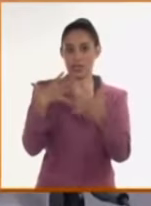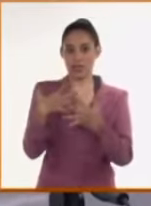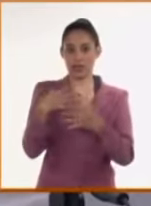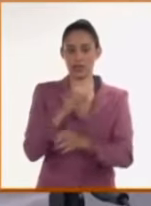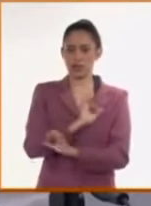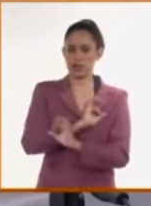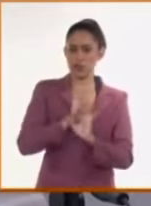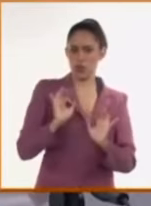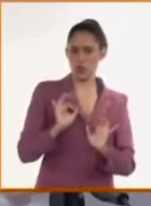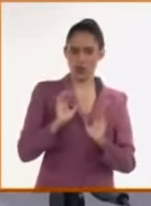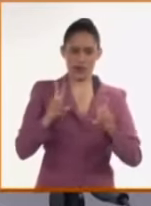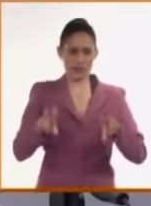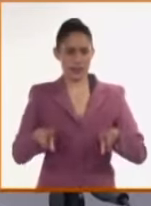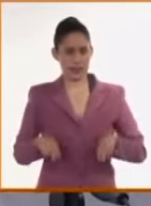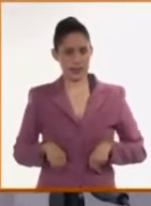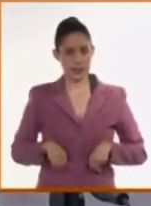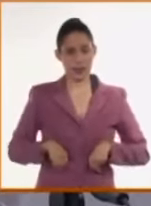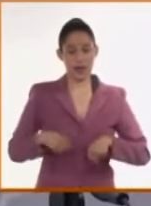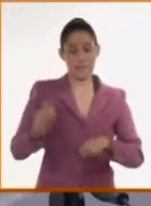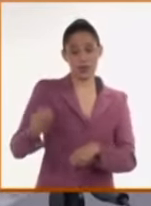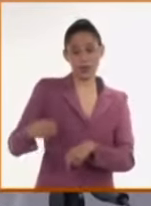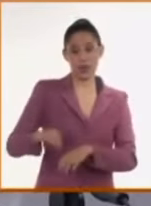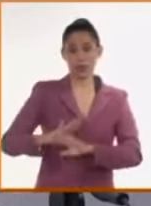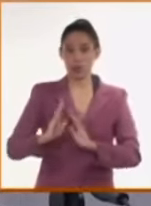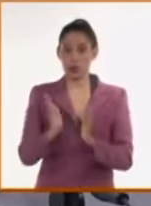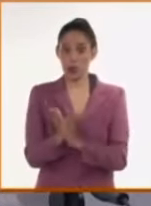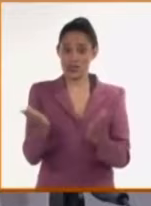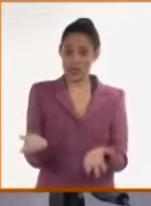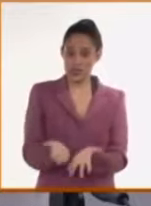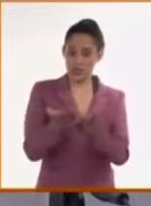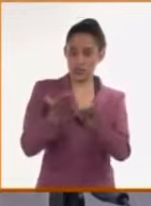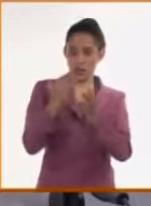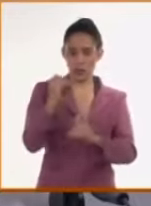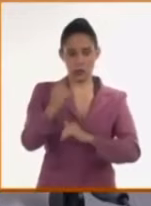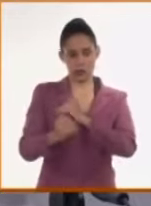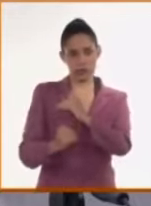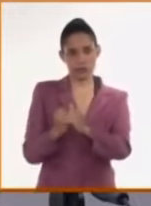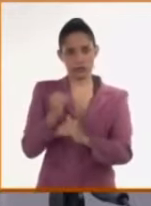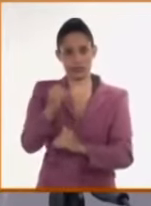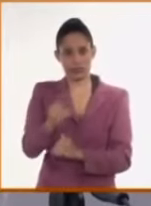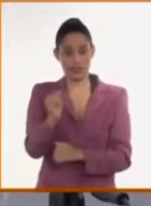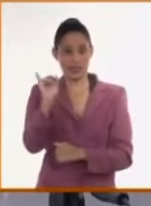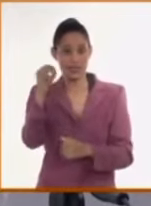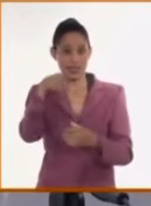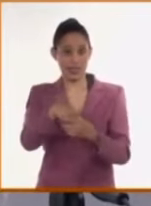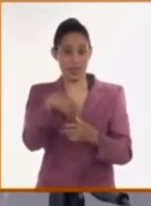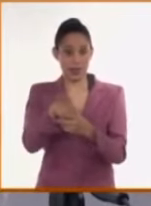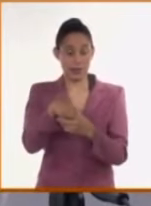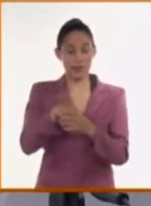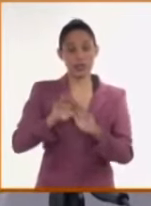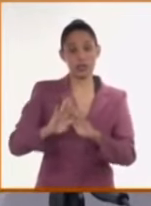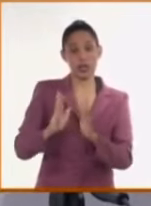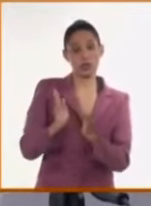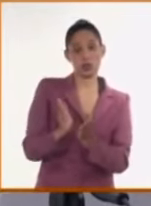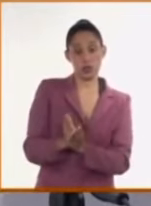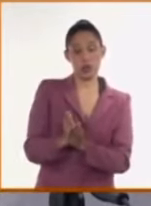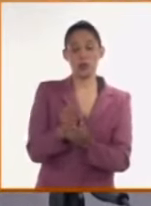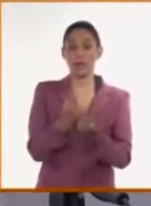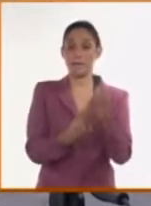aprovechando estas circunstancias, al desarrollo de acciones injerencistas, intervencionistas, que